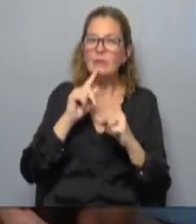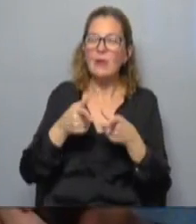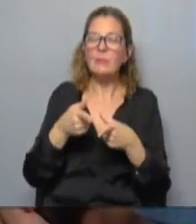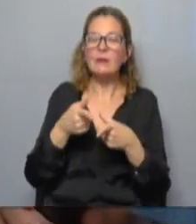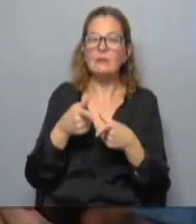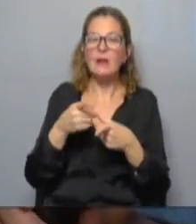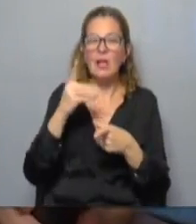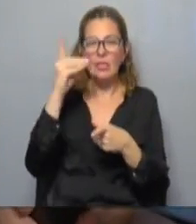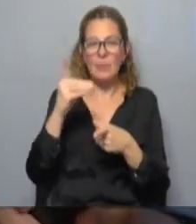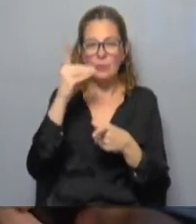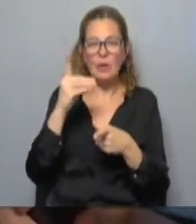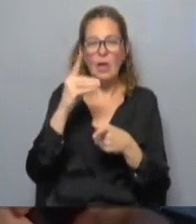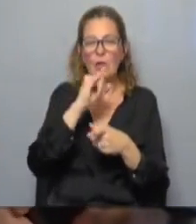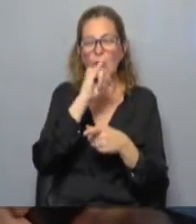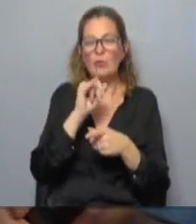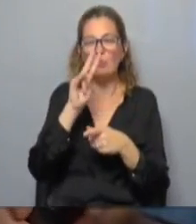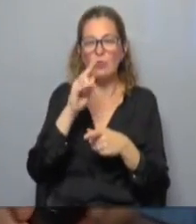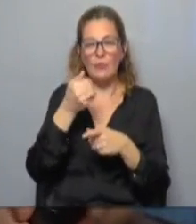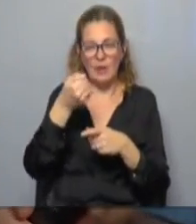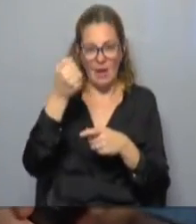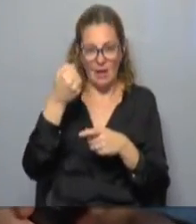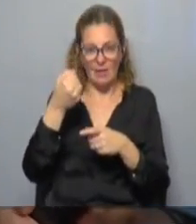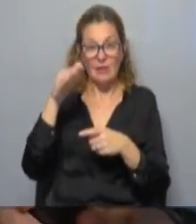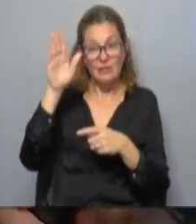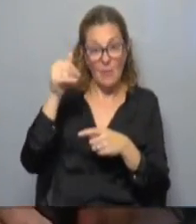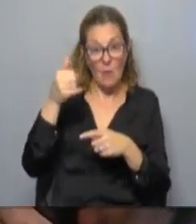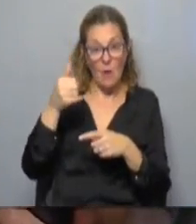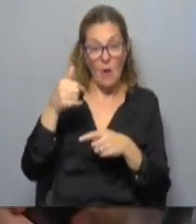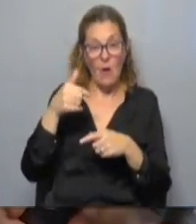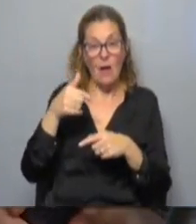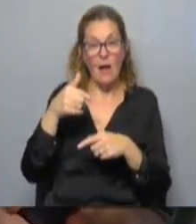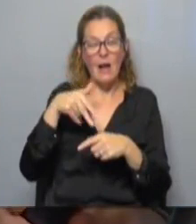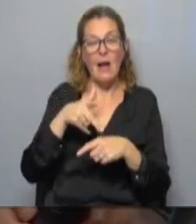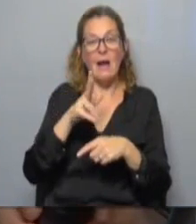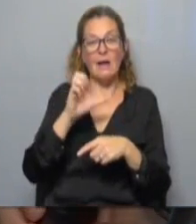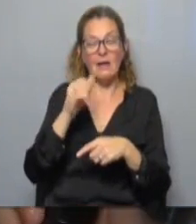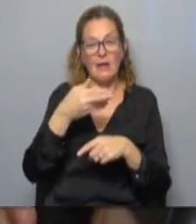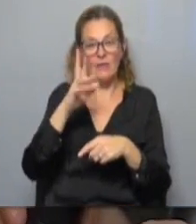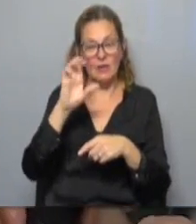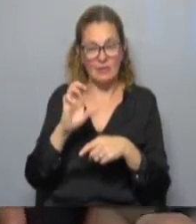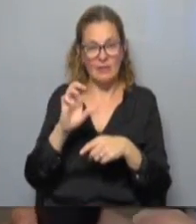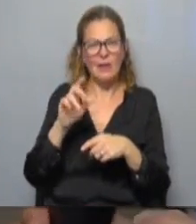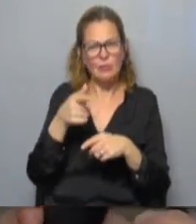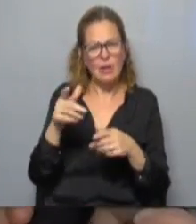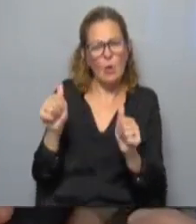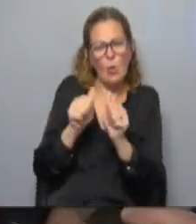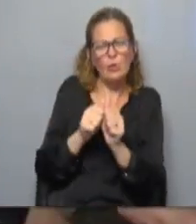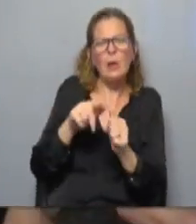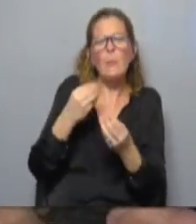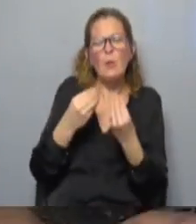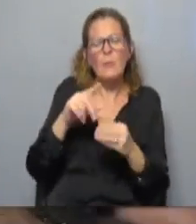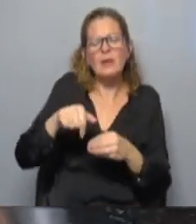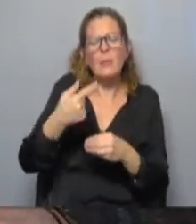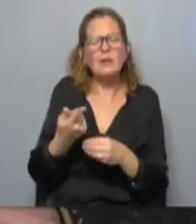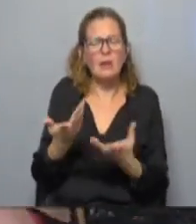es el diputado Subía, fue el que llamó a sala a Jeber. Y ustedes se unen a ese llamado. ¿Qué puede pasar mañana,